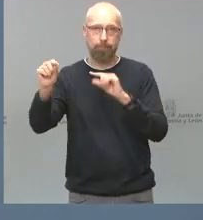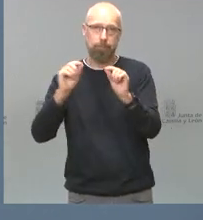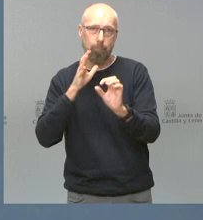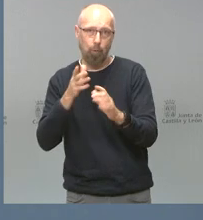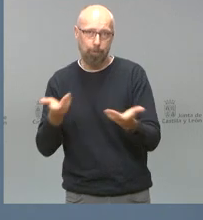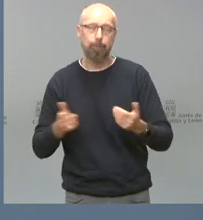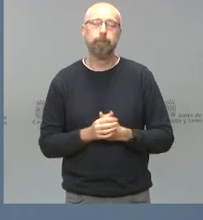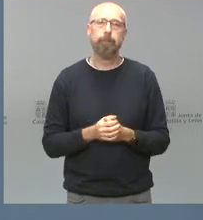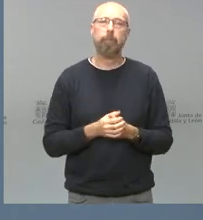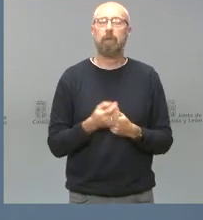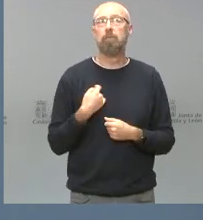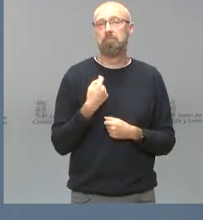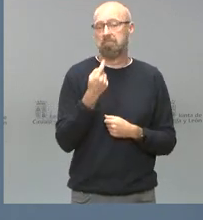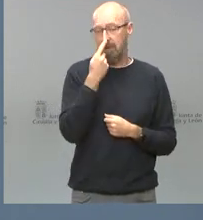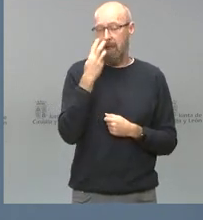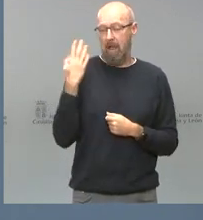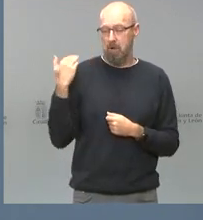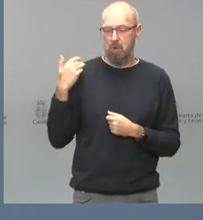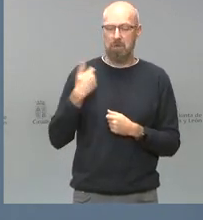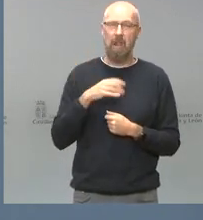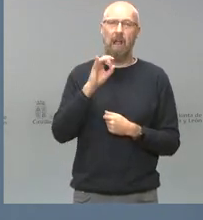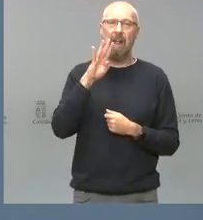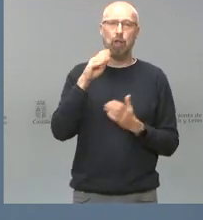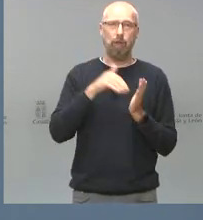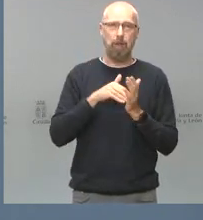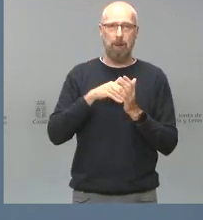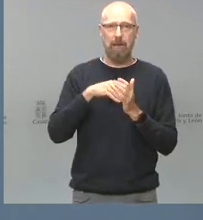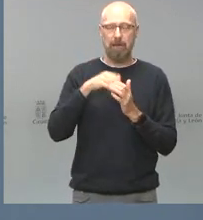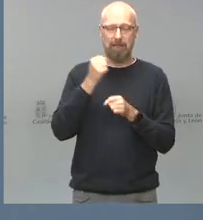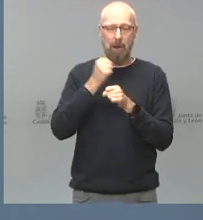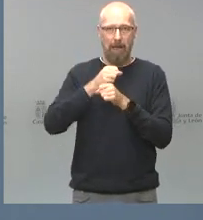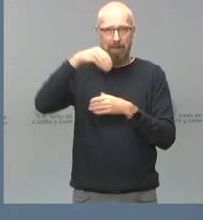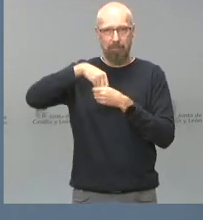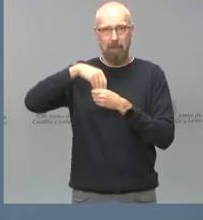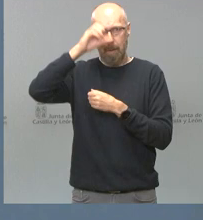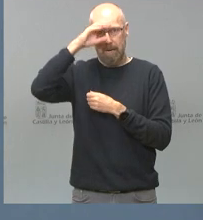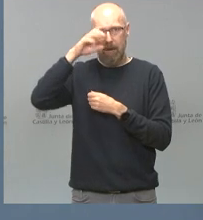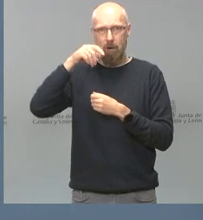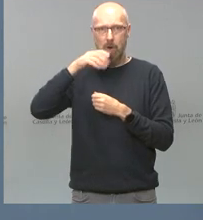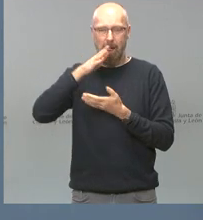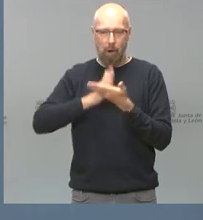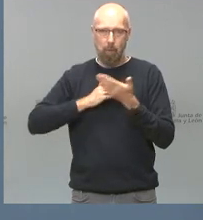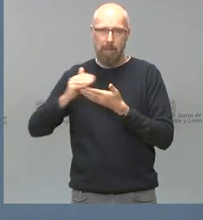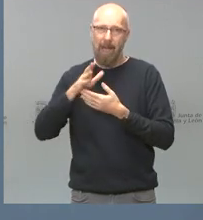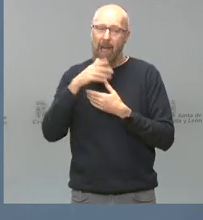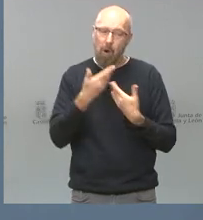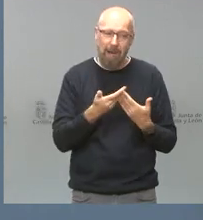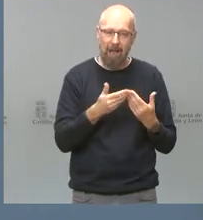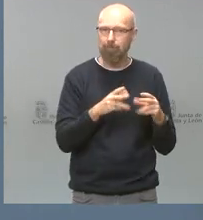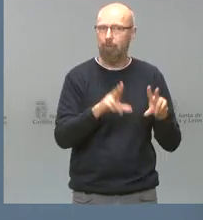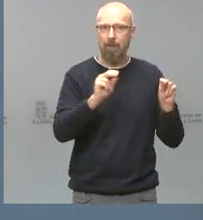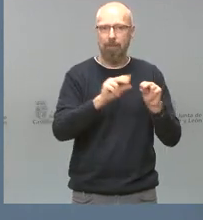Hay que recordar que no hace muchos años eran 14.000 los mineros que había en nuestra comunidad autónoma y no queda ninguno. Por tanto, eran empleos